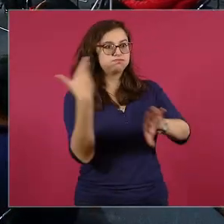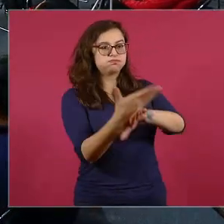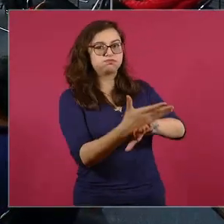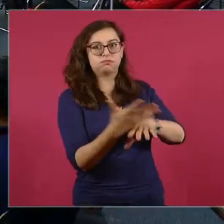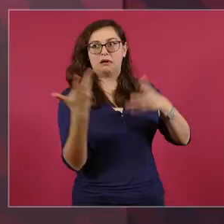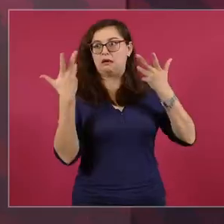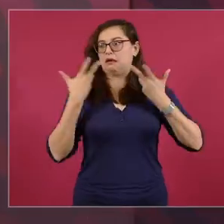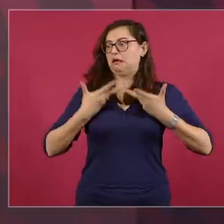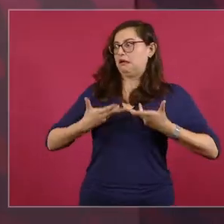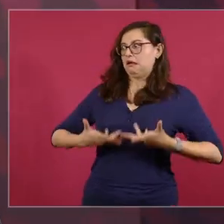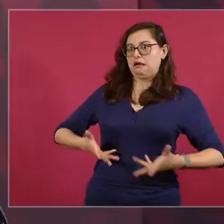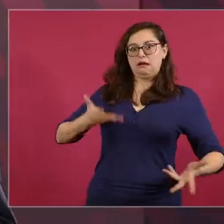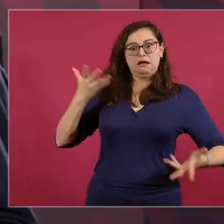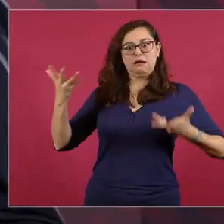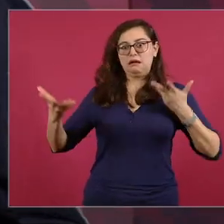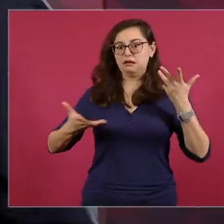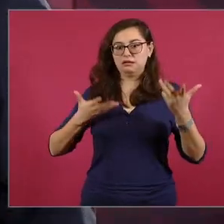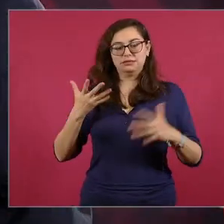que a nadie